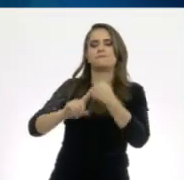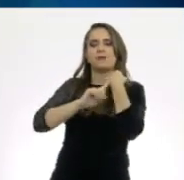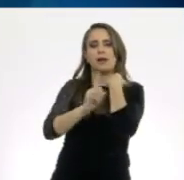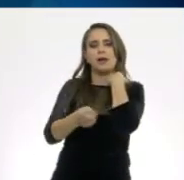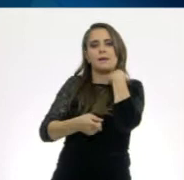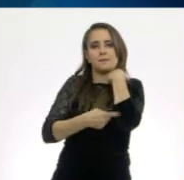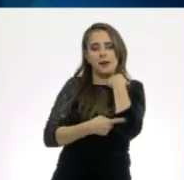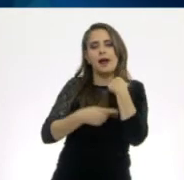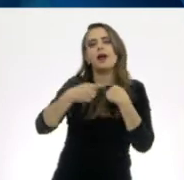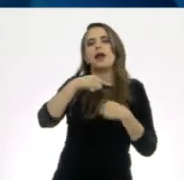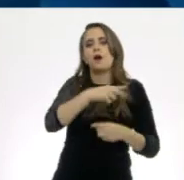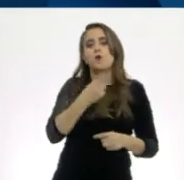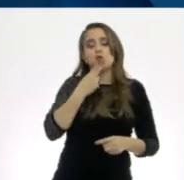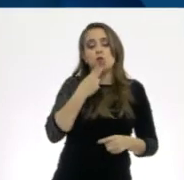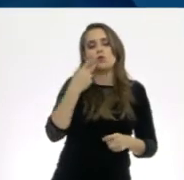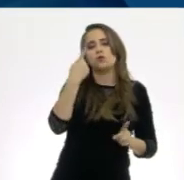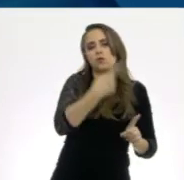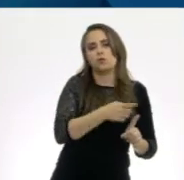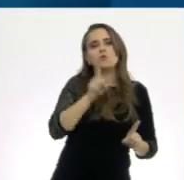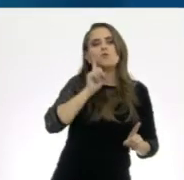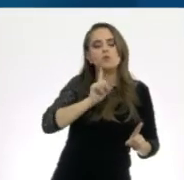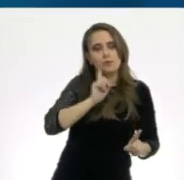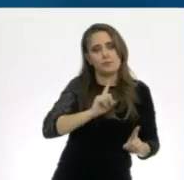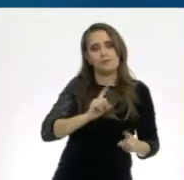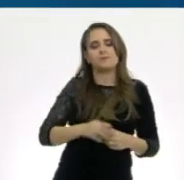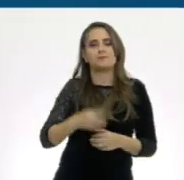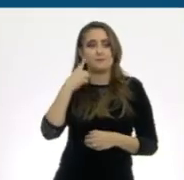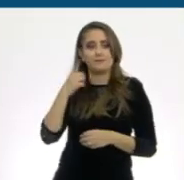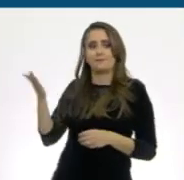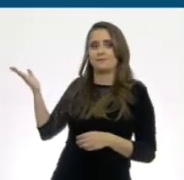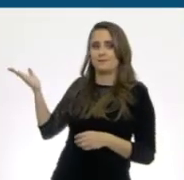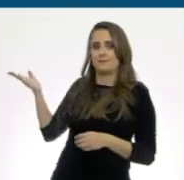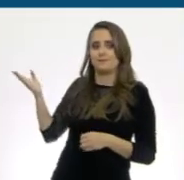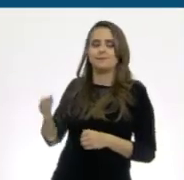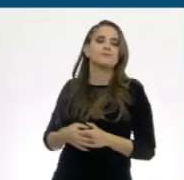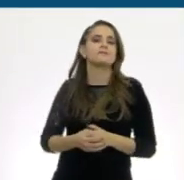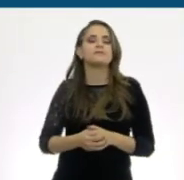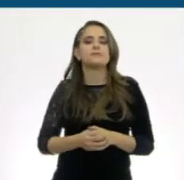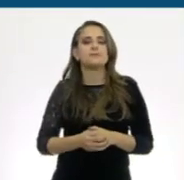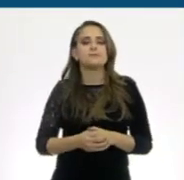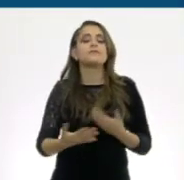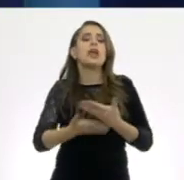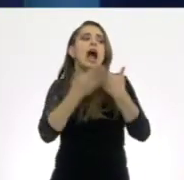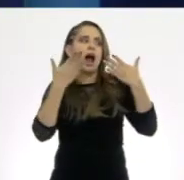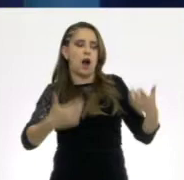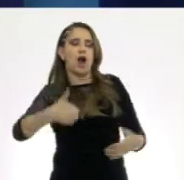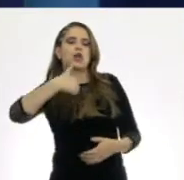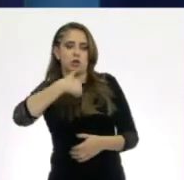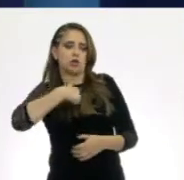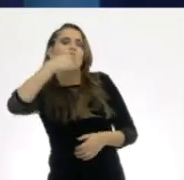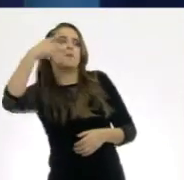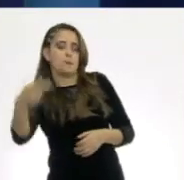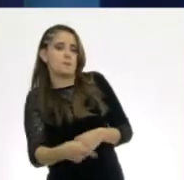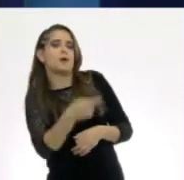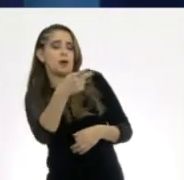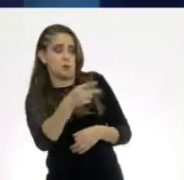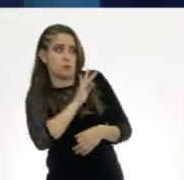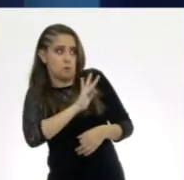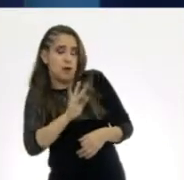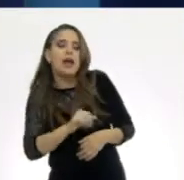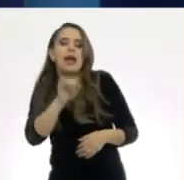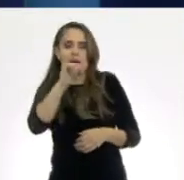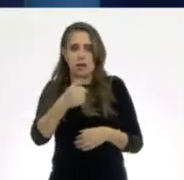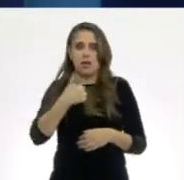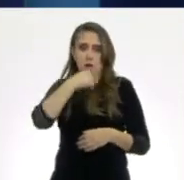correcto. Y lo podemos observar en nuestro tablero. Ay, maestra, es mi turno de formular una adivinanza, ¿puedo? Claro,